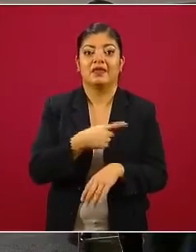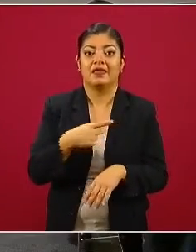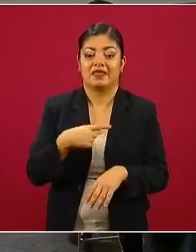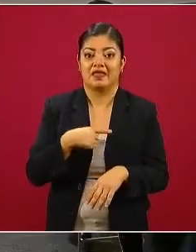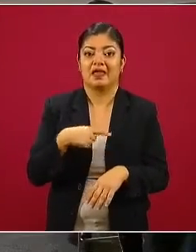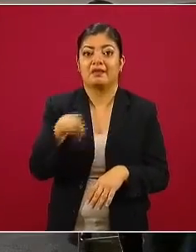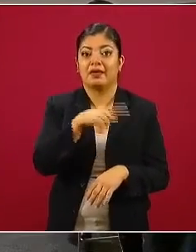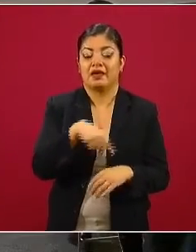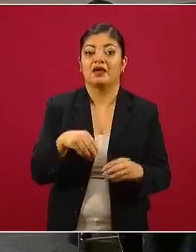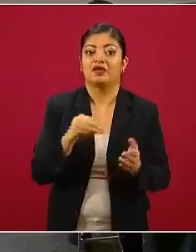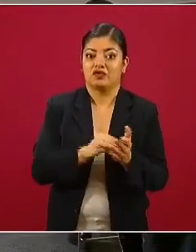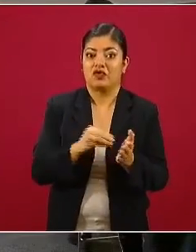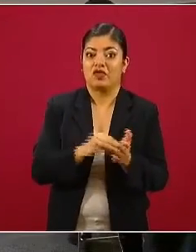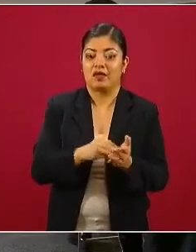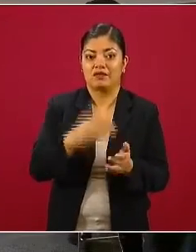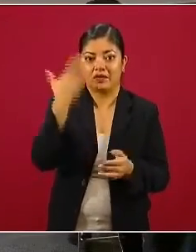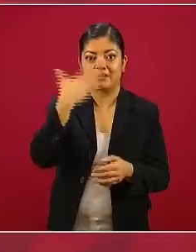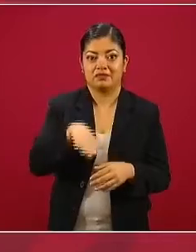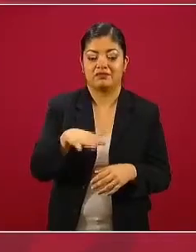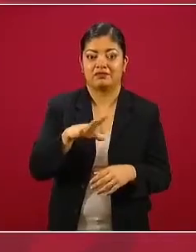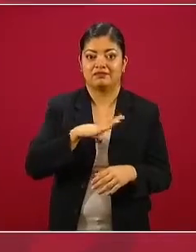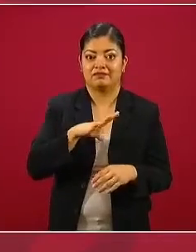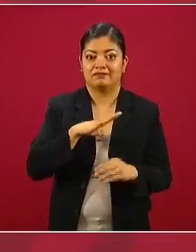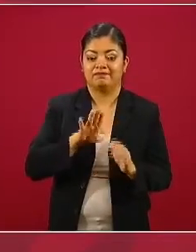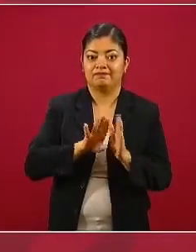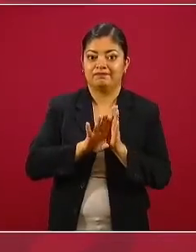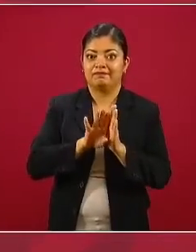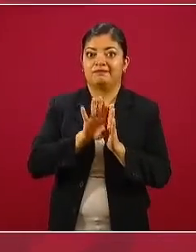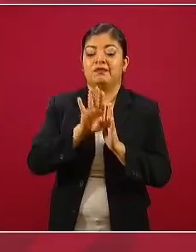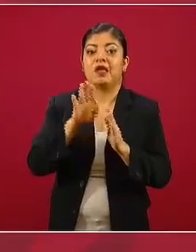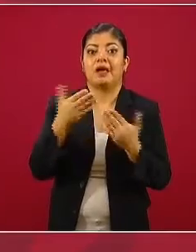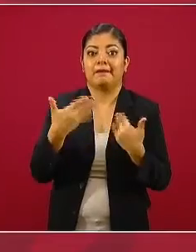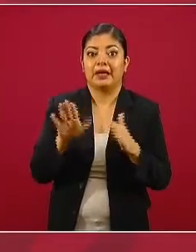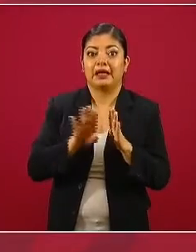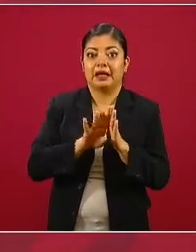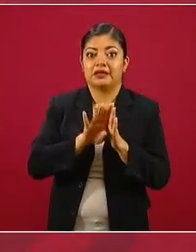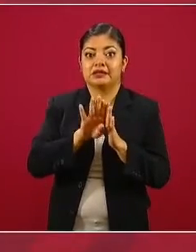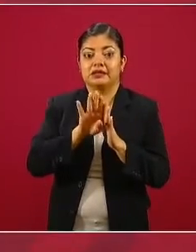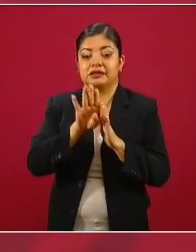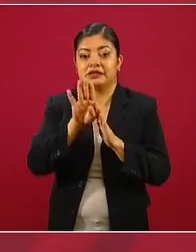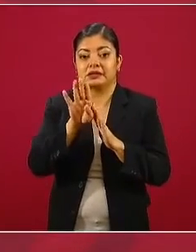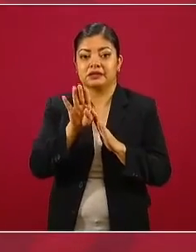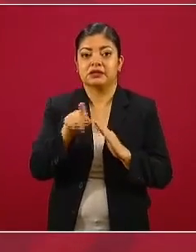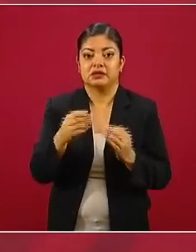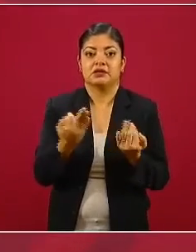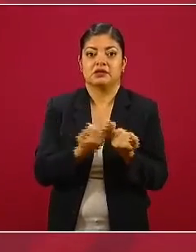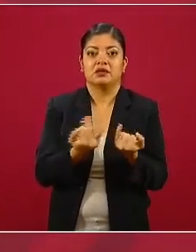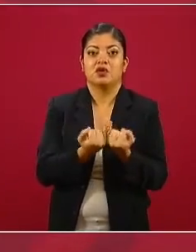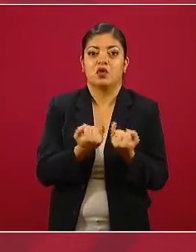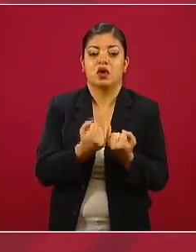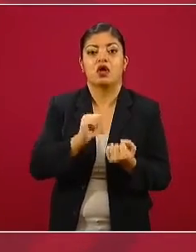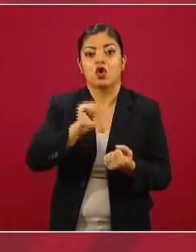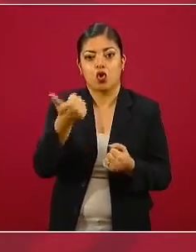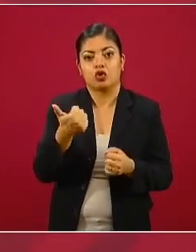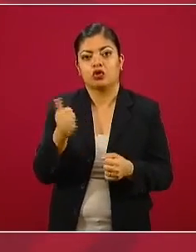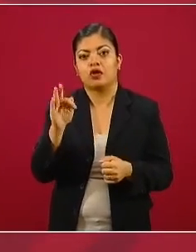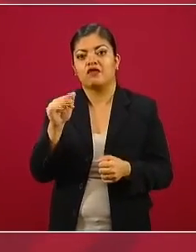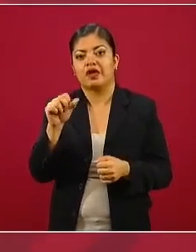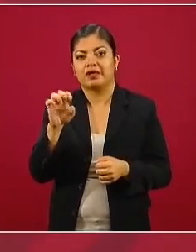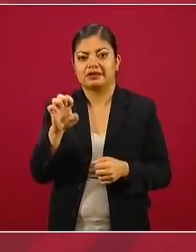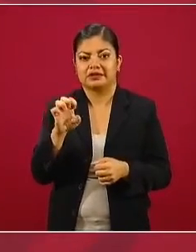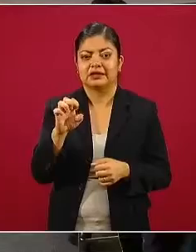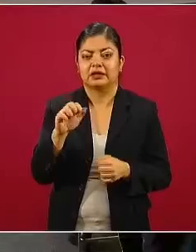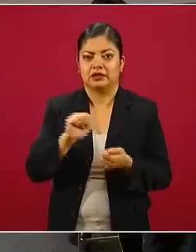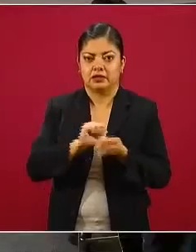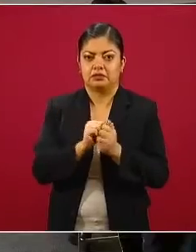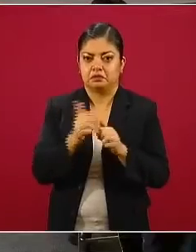una epidemia todavía en fase creciente en varias ciudades, más una epidemia en fase de estabilidad en la